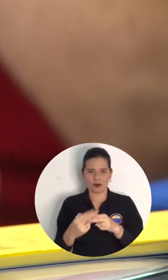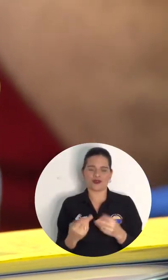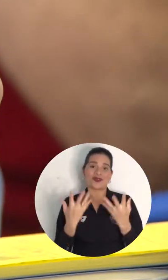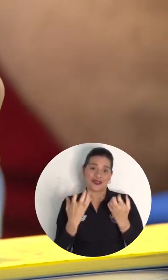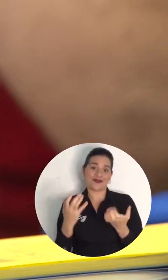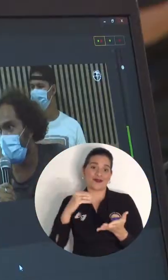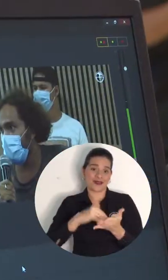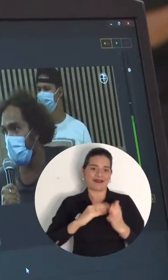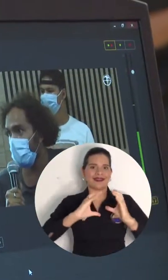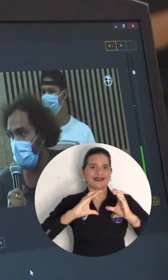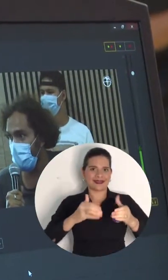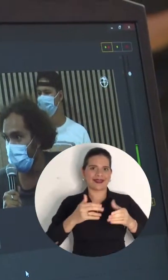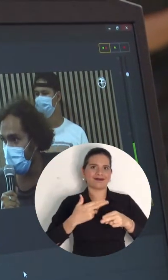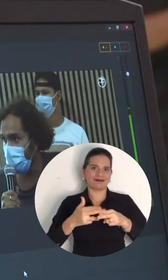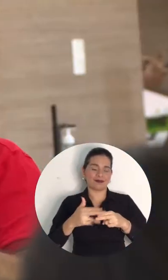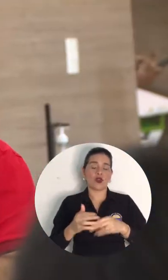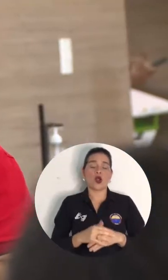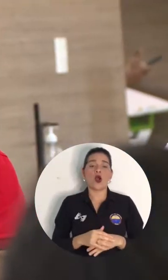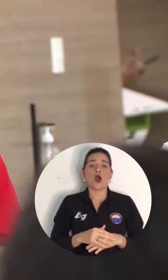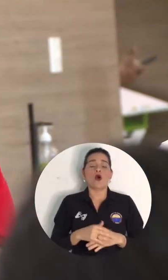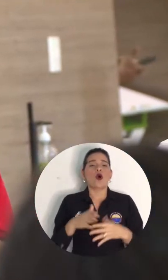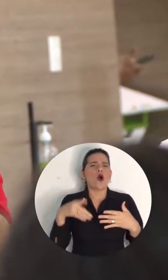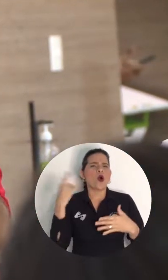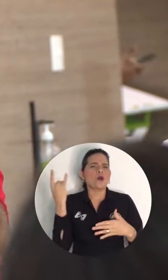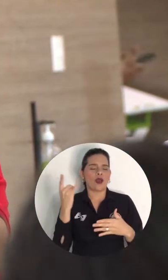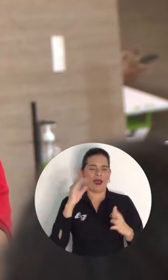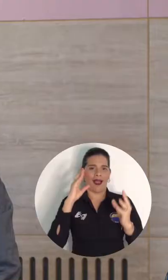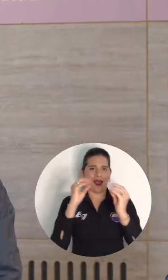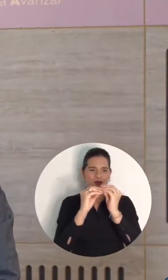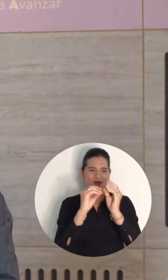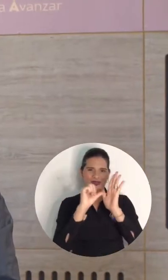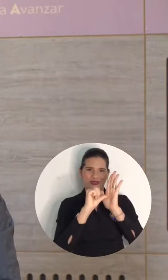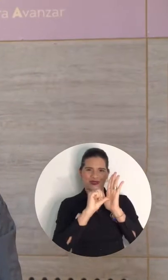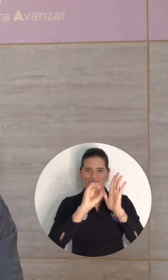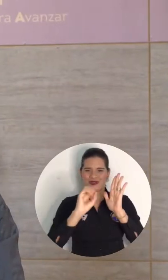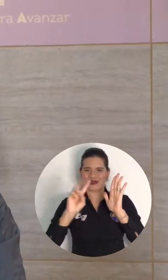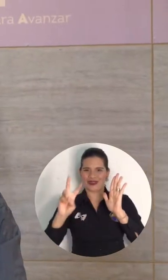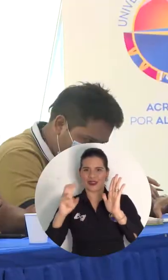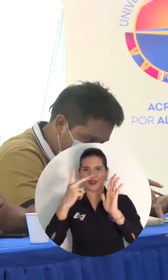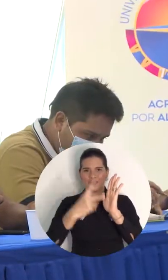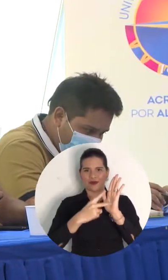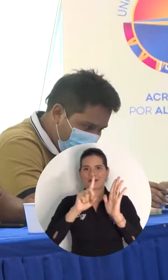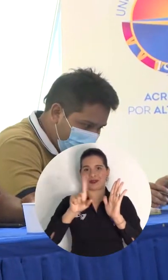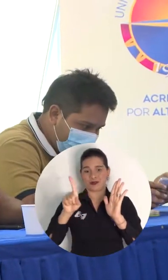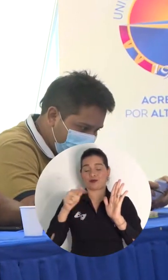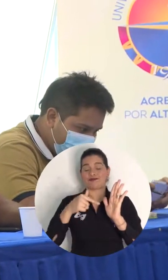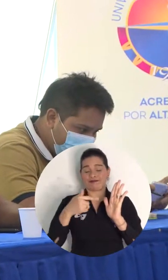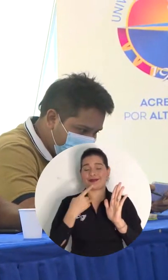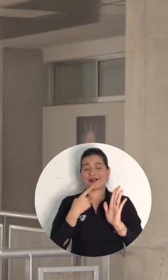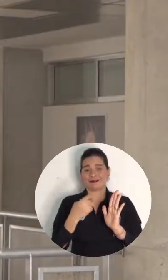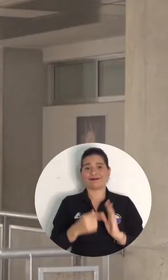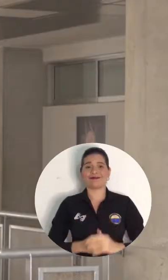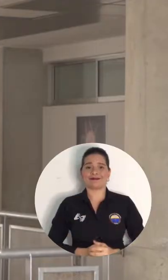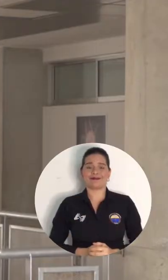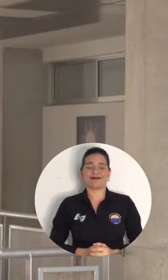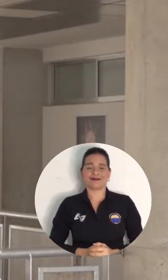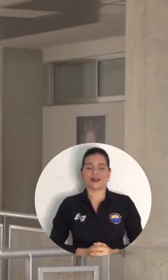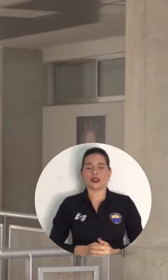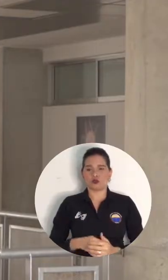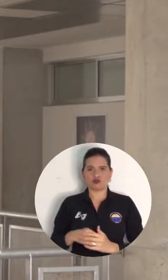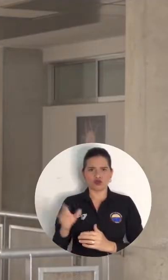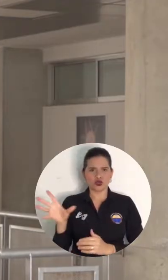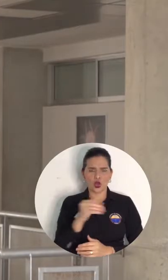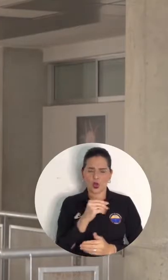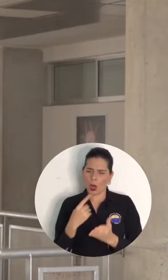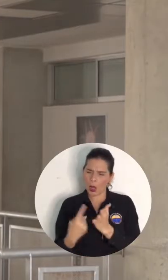condiciones del retorno a clases, que fue anunciado por el Consejo Académico mediante el acuerdo número 7 de 2021. Uno de los puntos claros en el que ya,